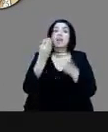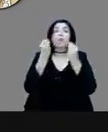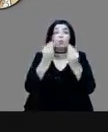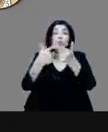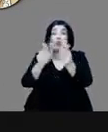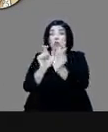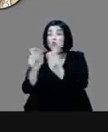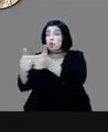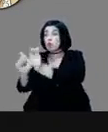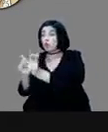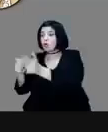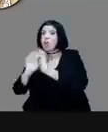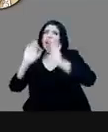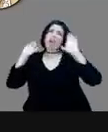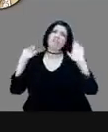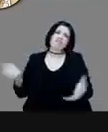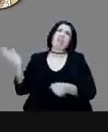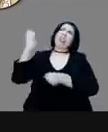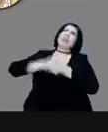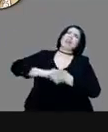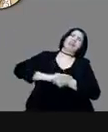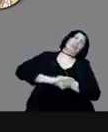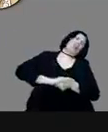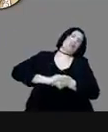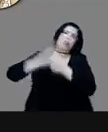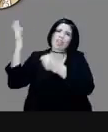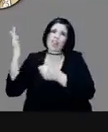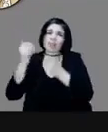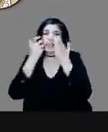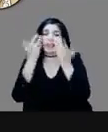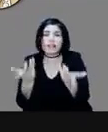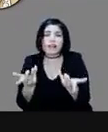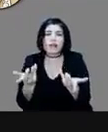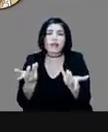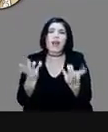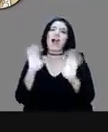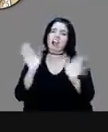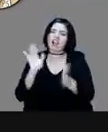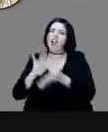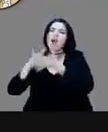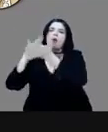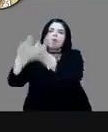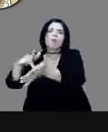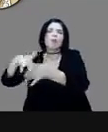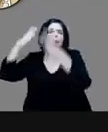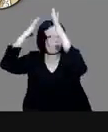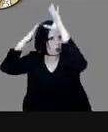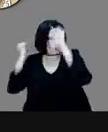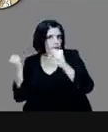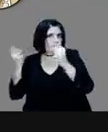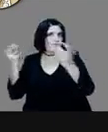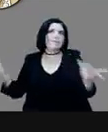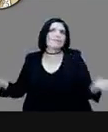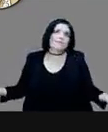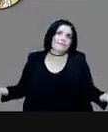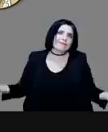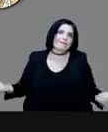tratando de liberarse de ese tributo apoyan a Cortés.